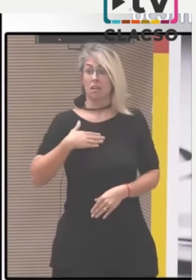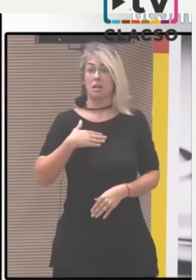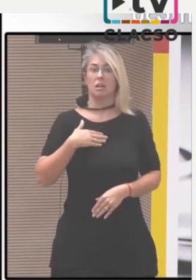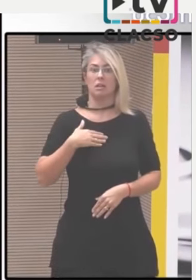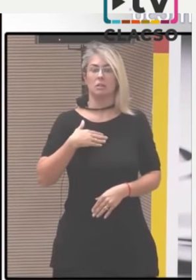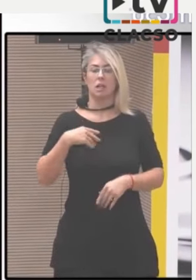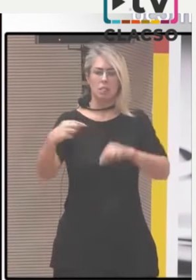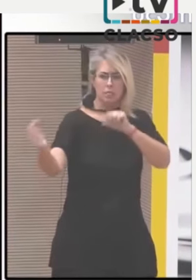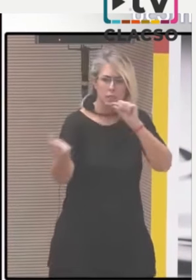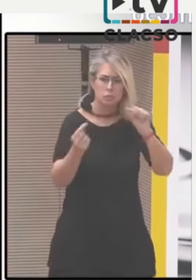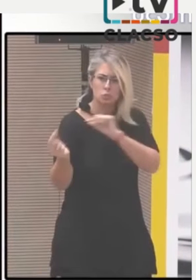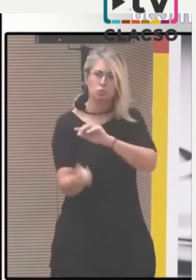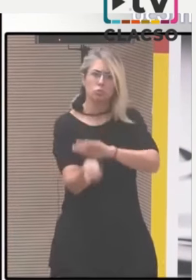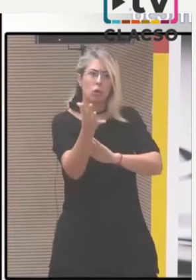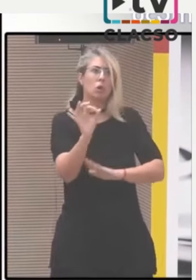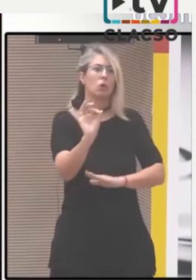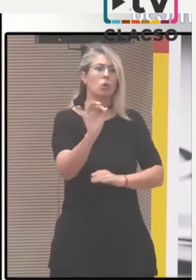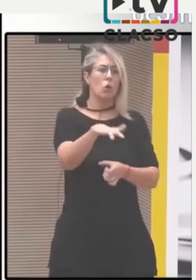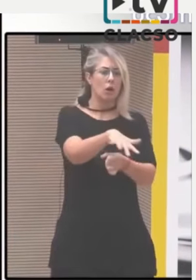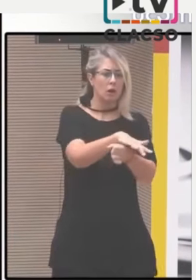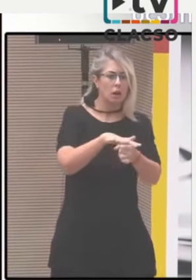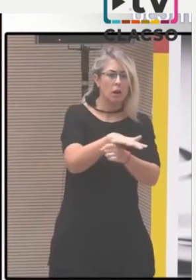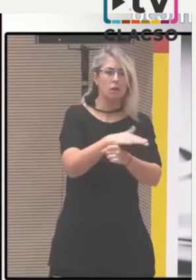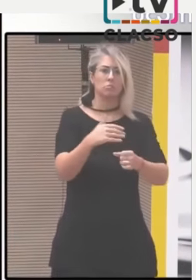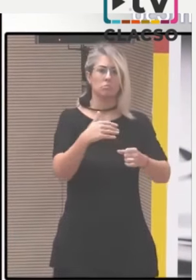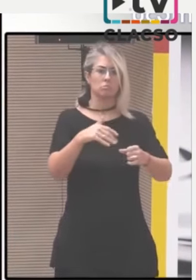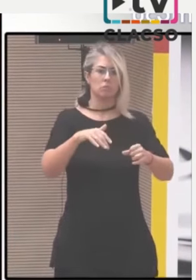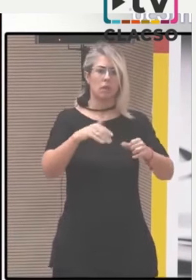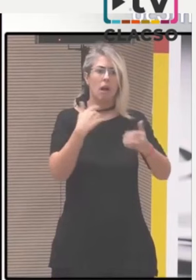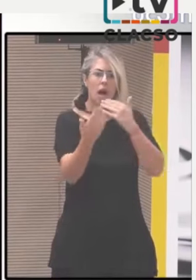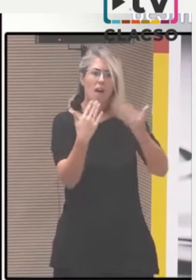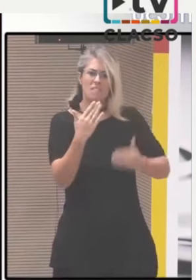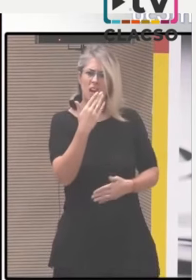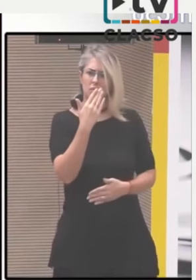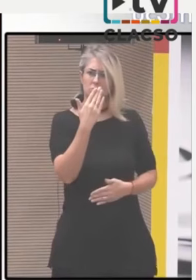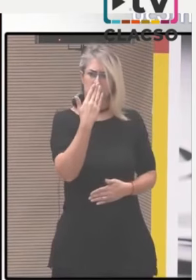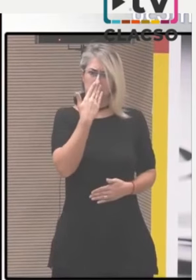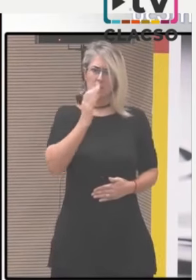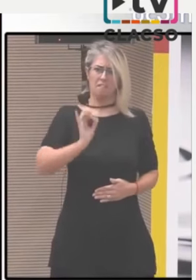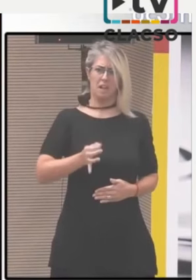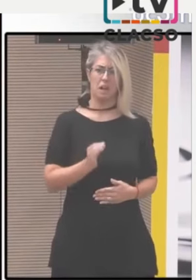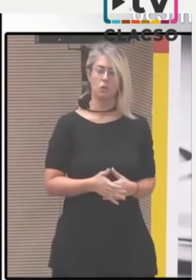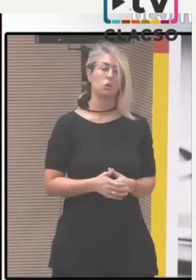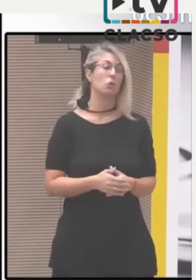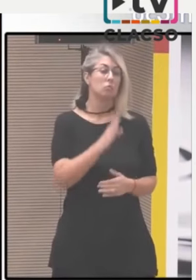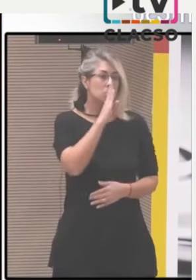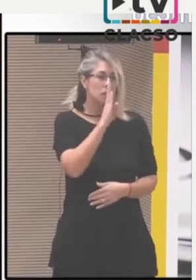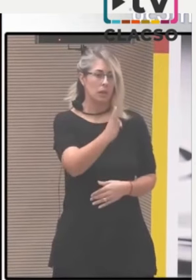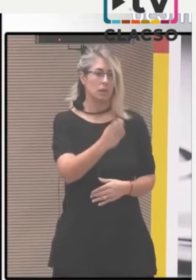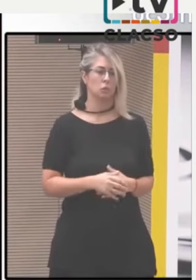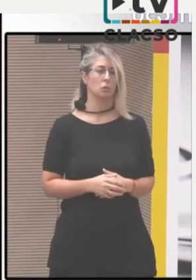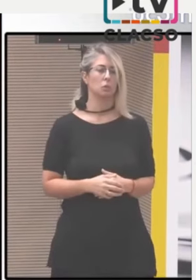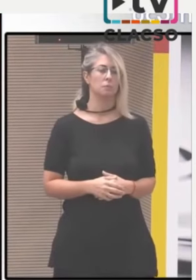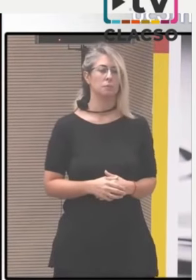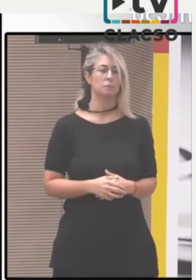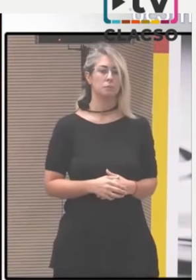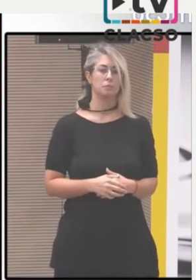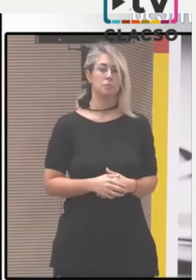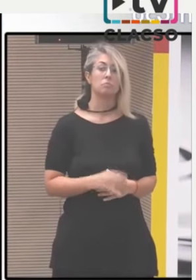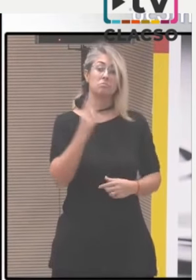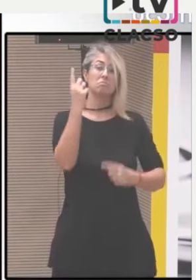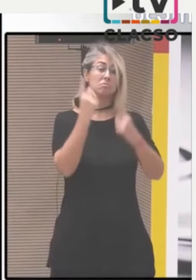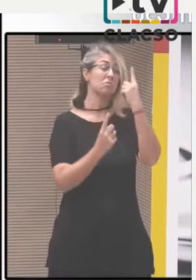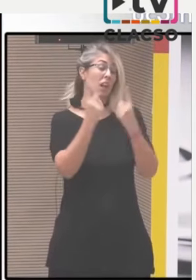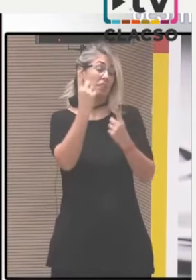en el centro esta relación entre desigualdad y democracia, entendiendo que las dos se